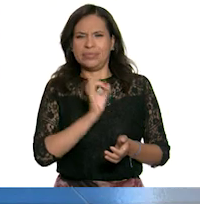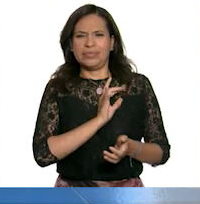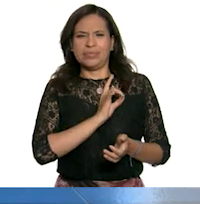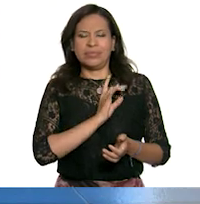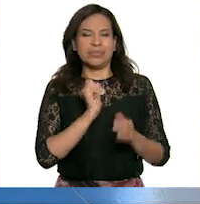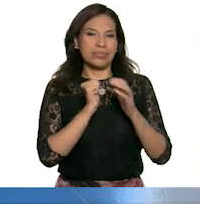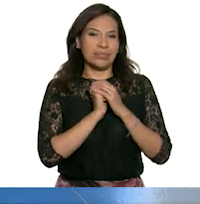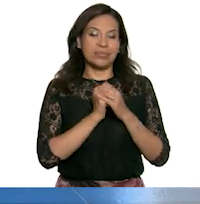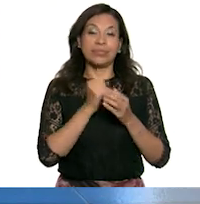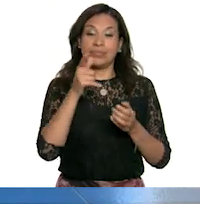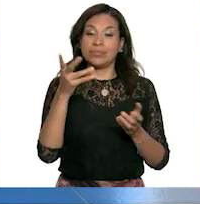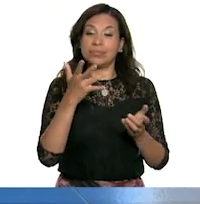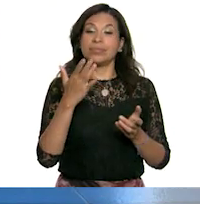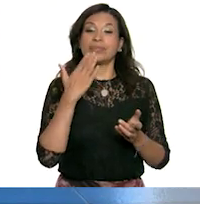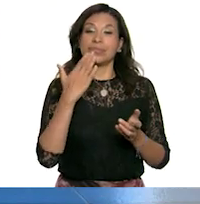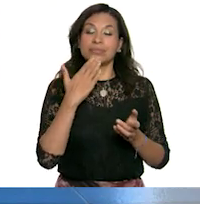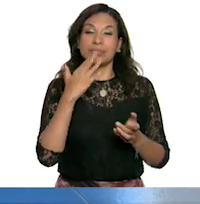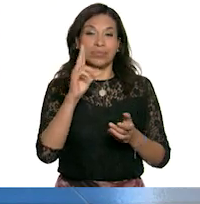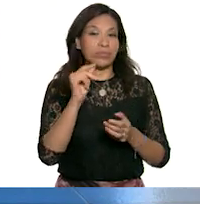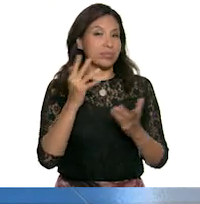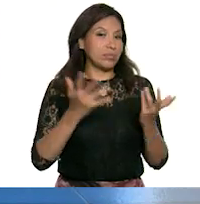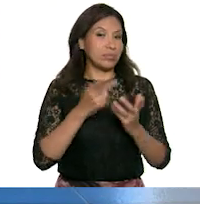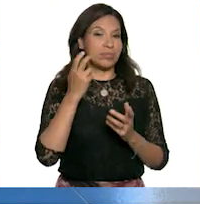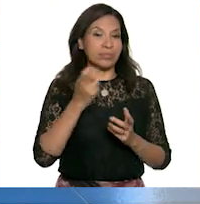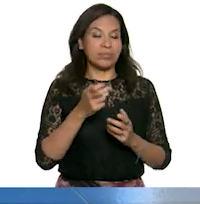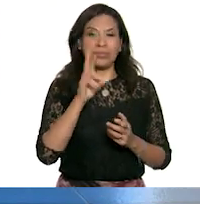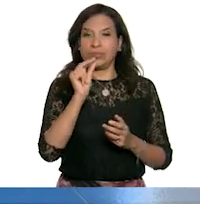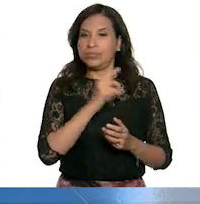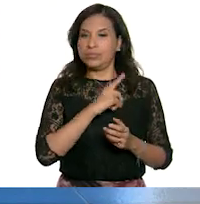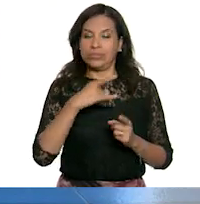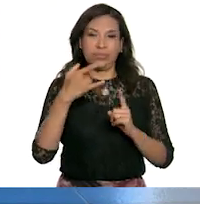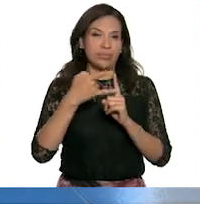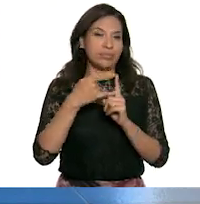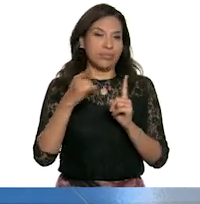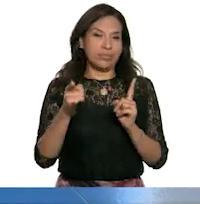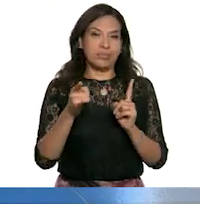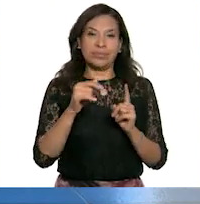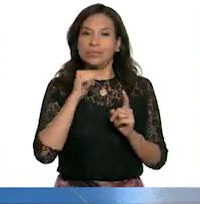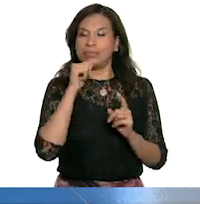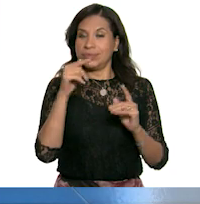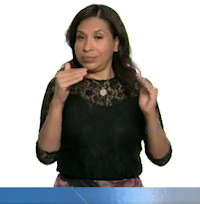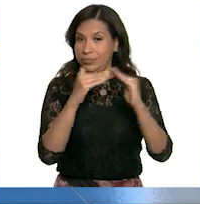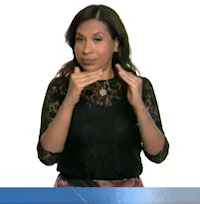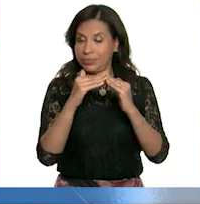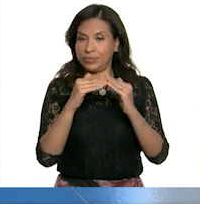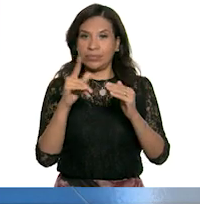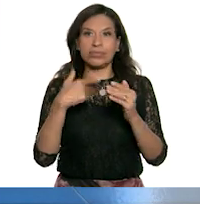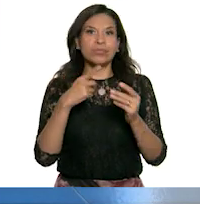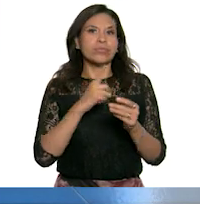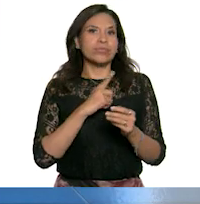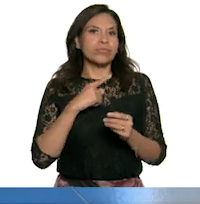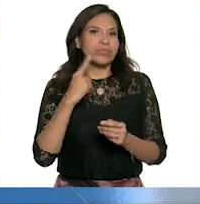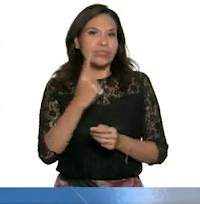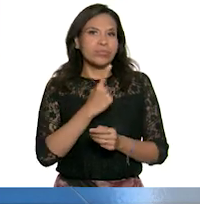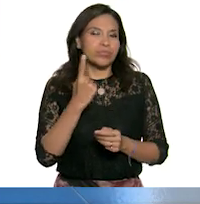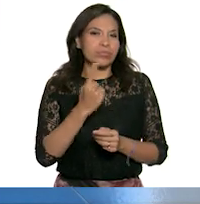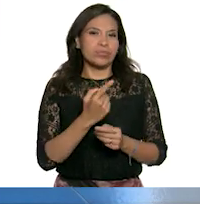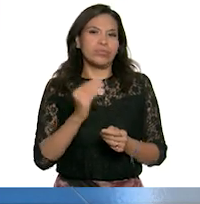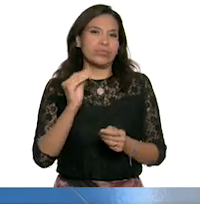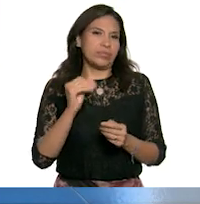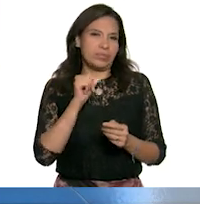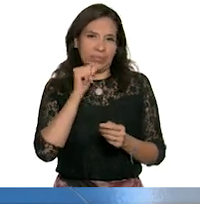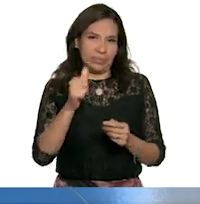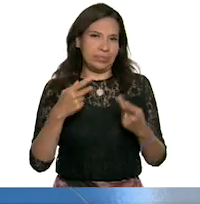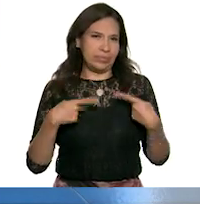Uy, hiciste muy bien en no hacerlo. No debemos abrir la puerta de nuestra casa cuando estamos solos o